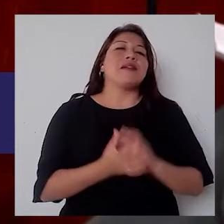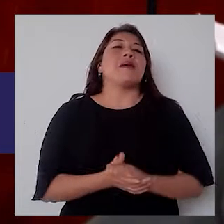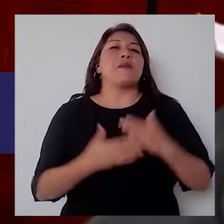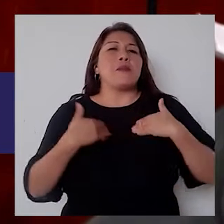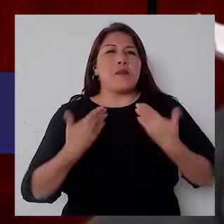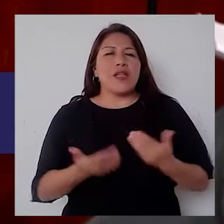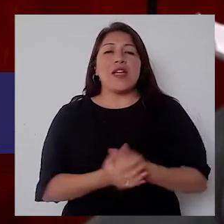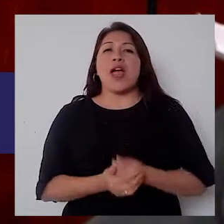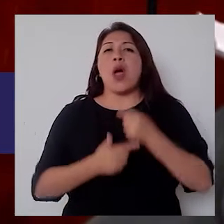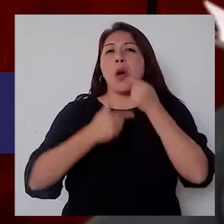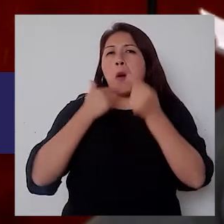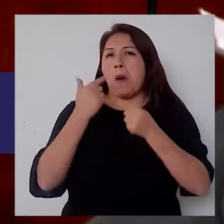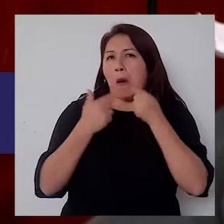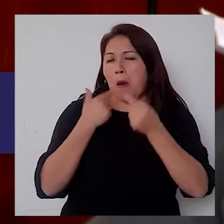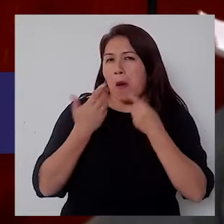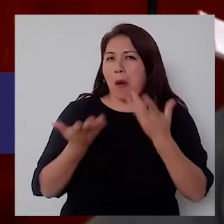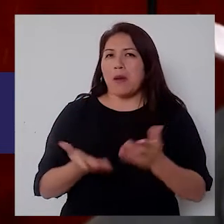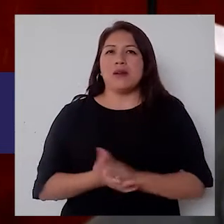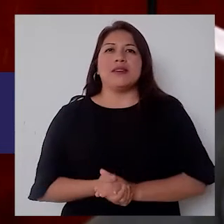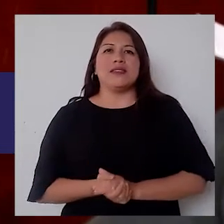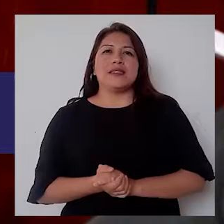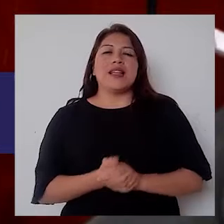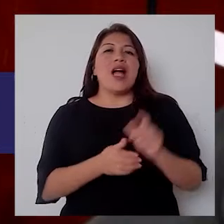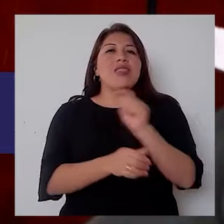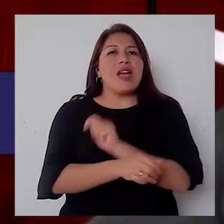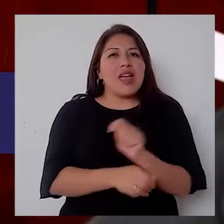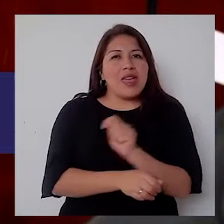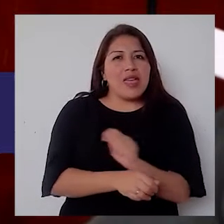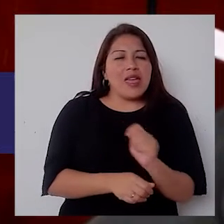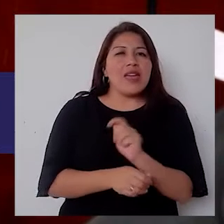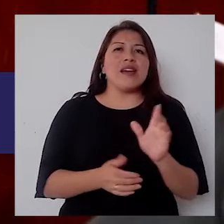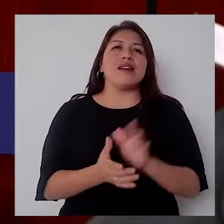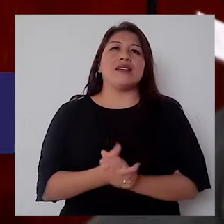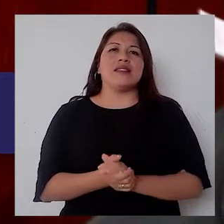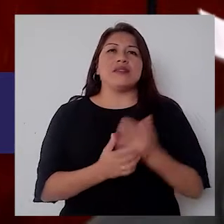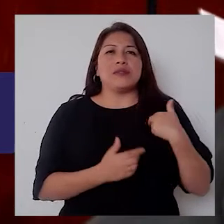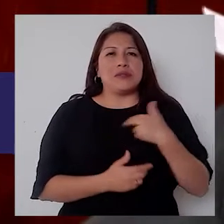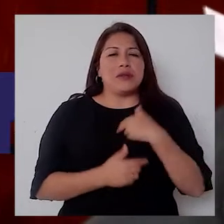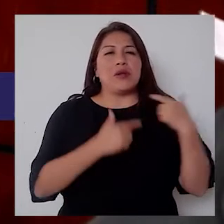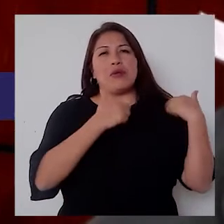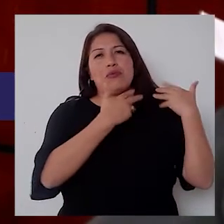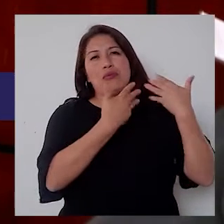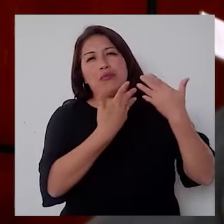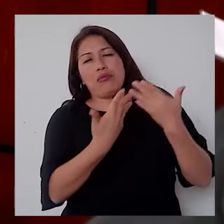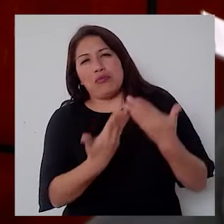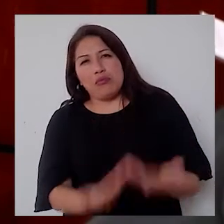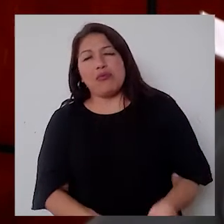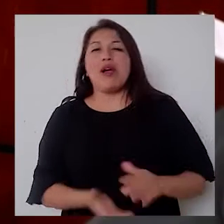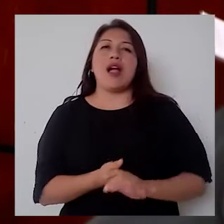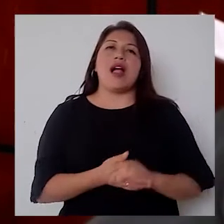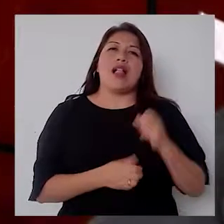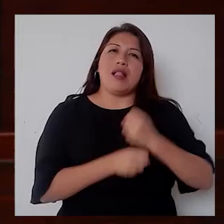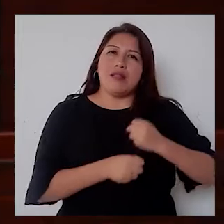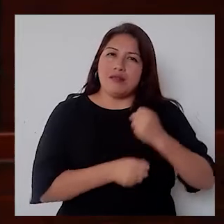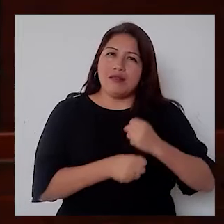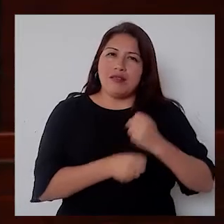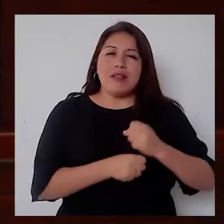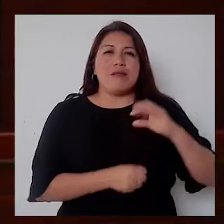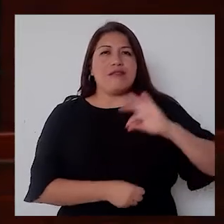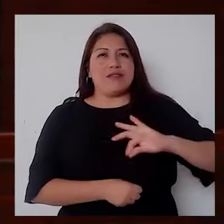contarles un poco de las tareas y las acciones que venimos desarrollando en el distrito en beneficio de todos los vecinos.